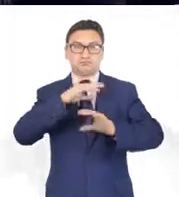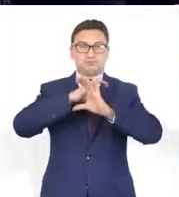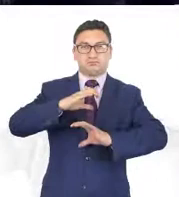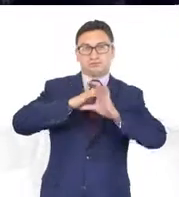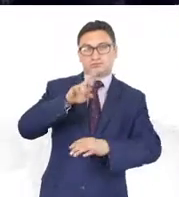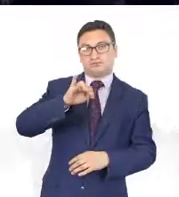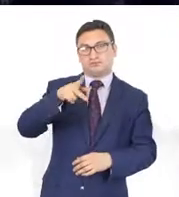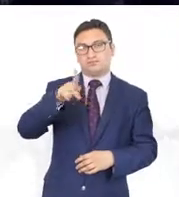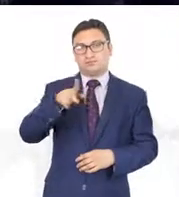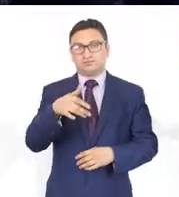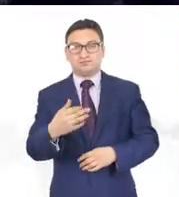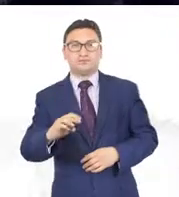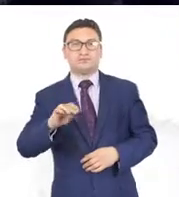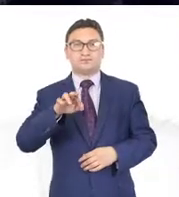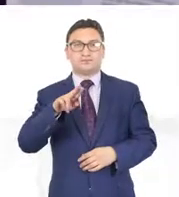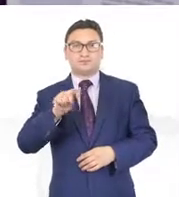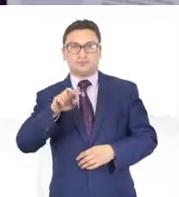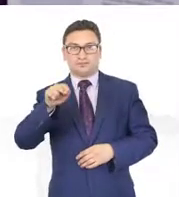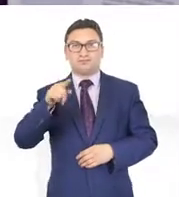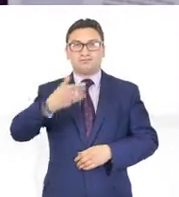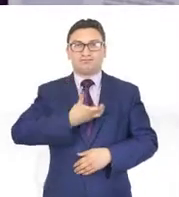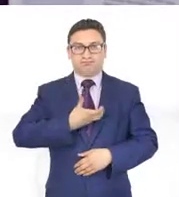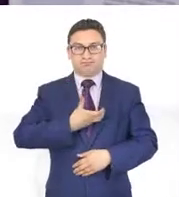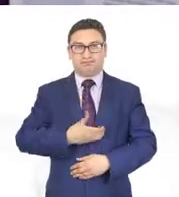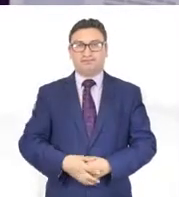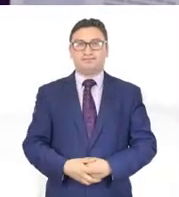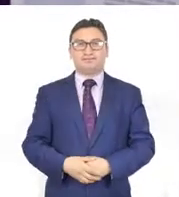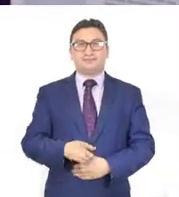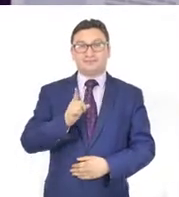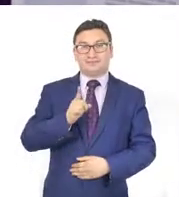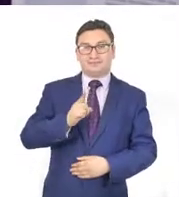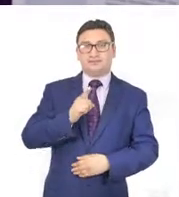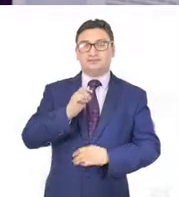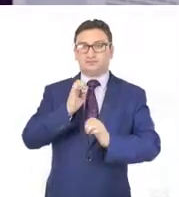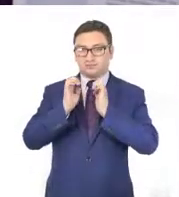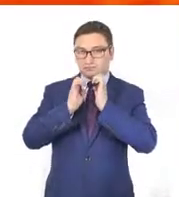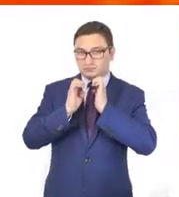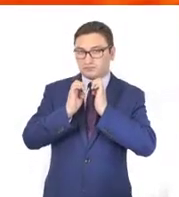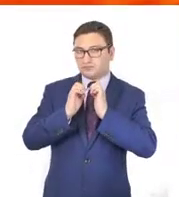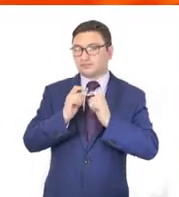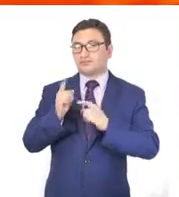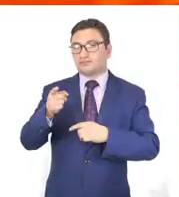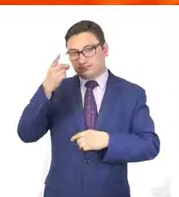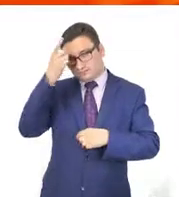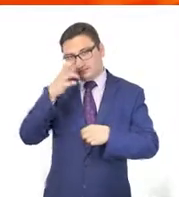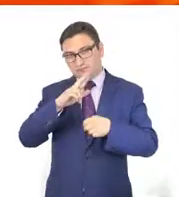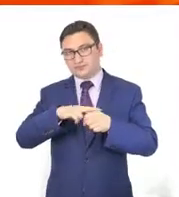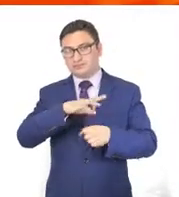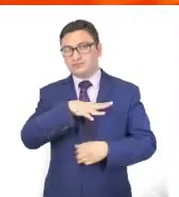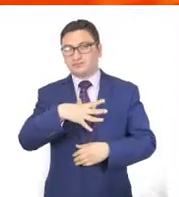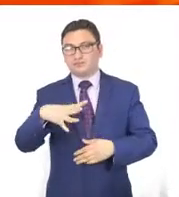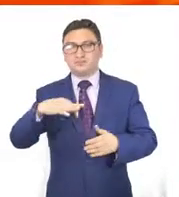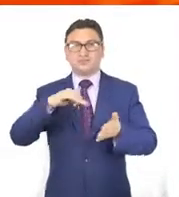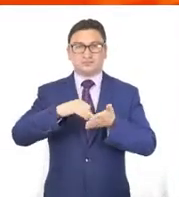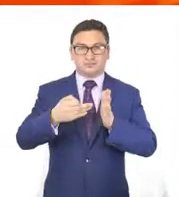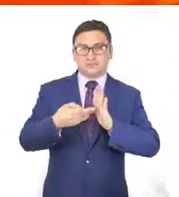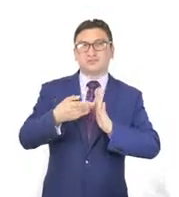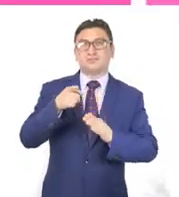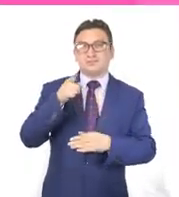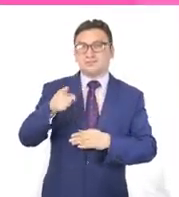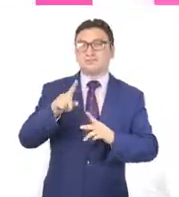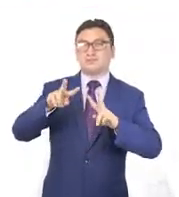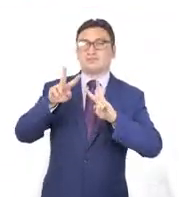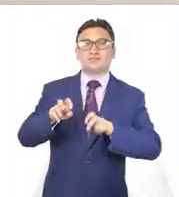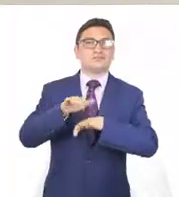entrevistado para Foro TV nuestro director general Fidel Pérez de León respecto al diccionario de lengua de señas mexicanas de la Ciudad de México.